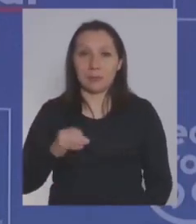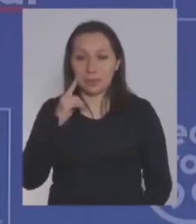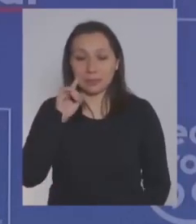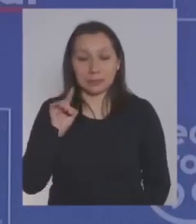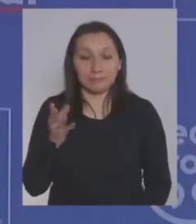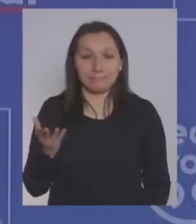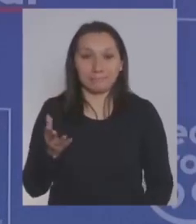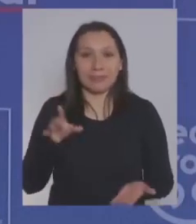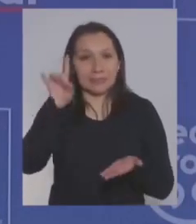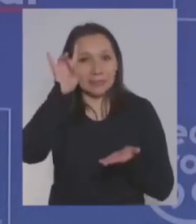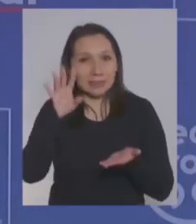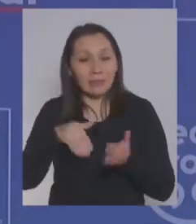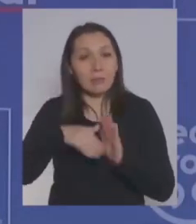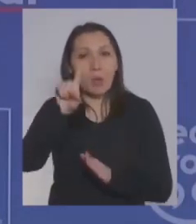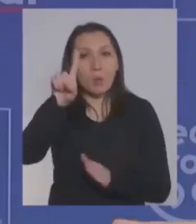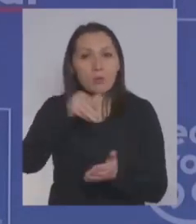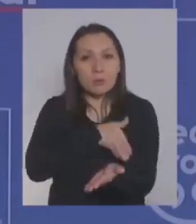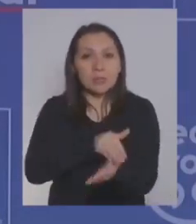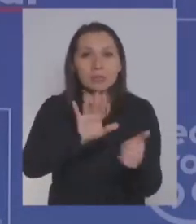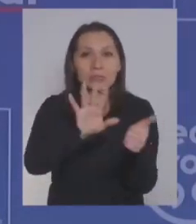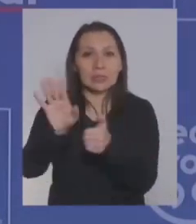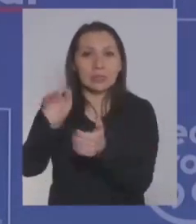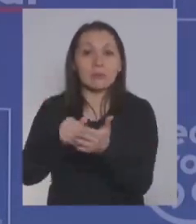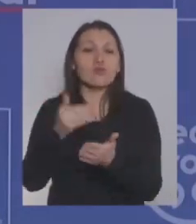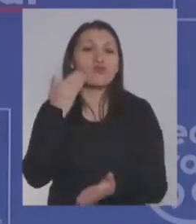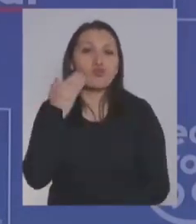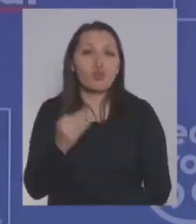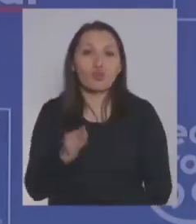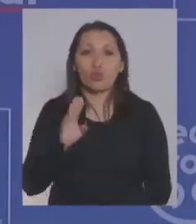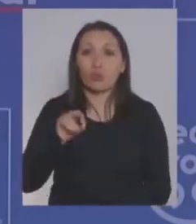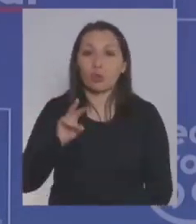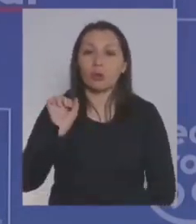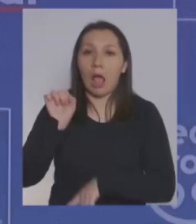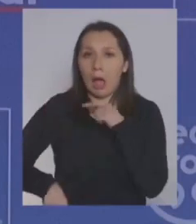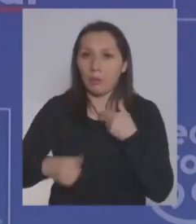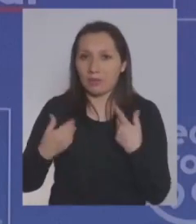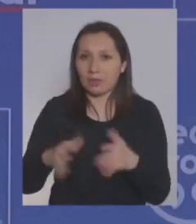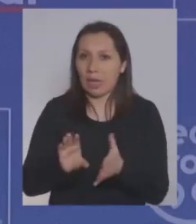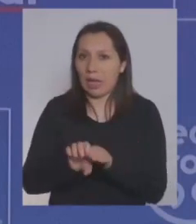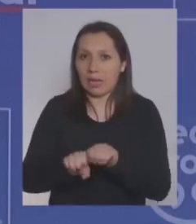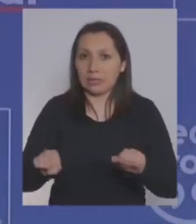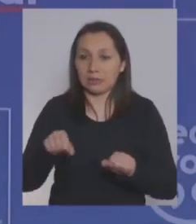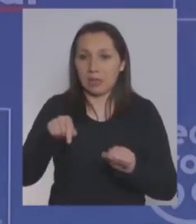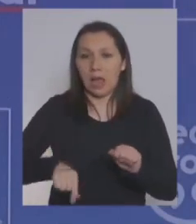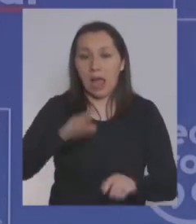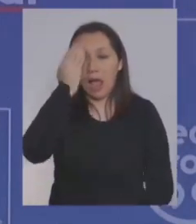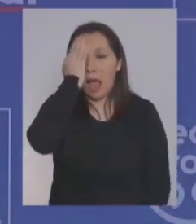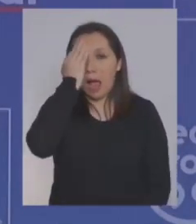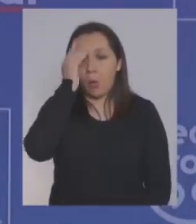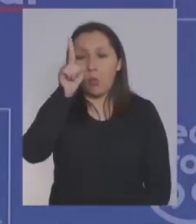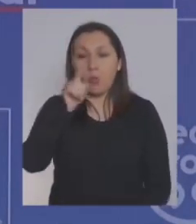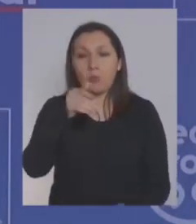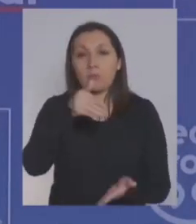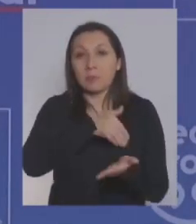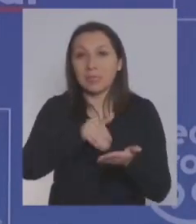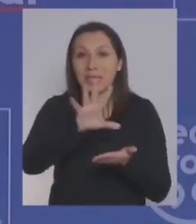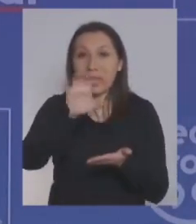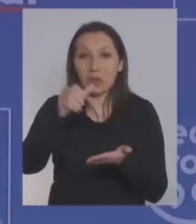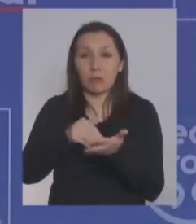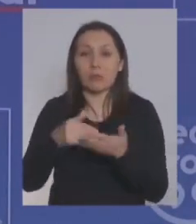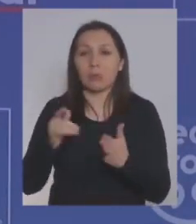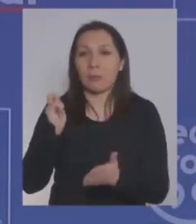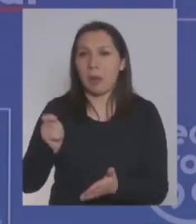sabemos, entonces, más de 1.600.000 bonos aprobados en este mes de agosto, 1.500.000